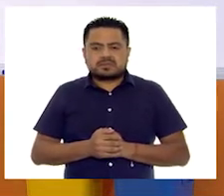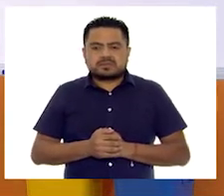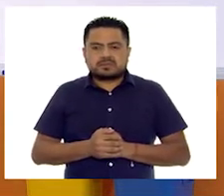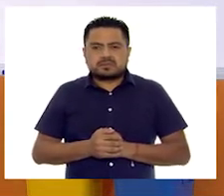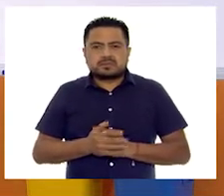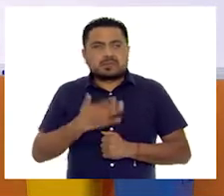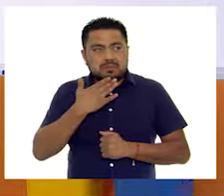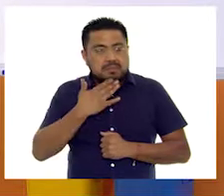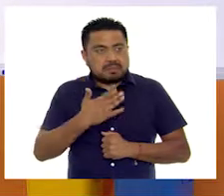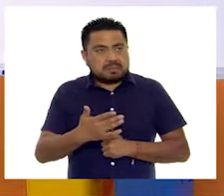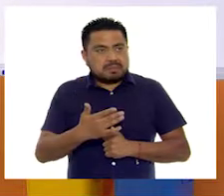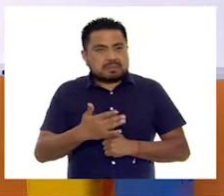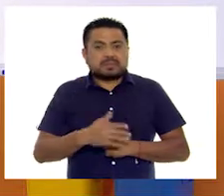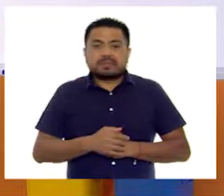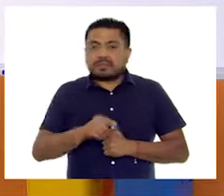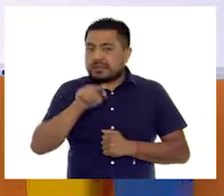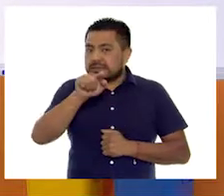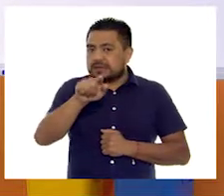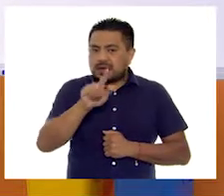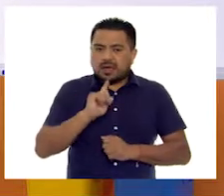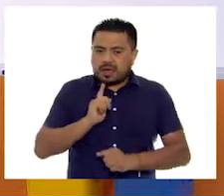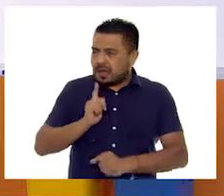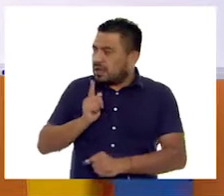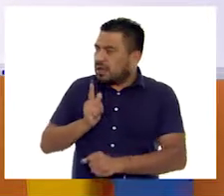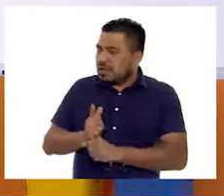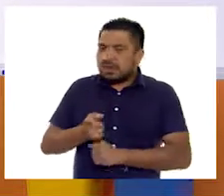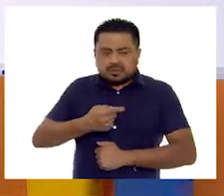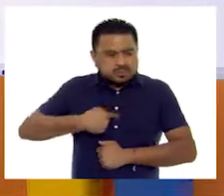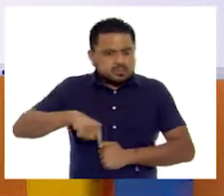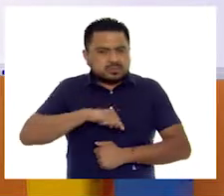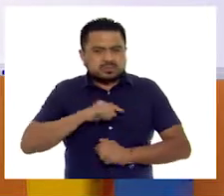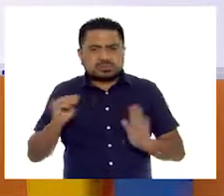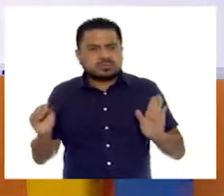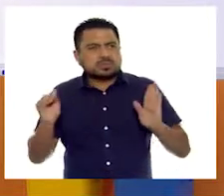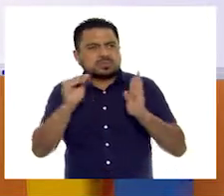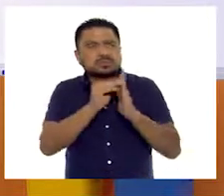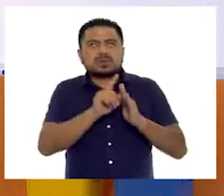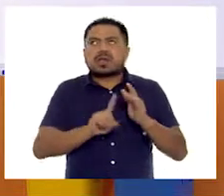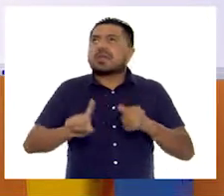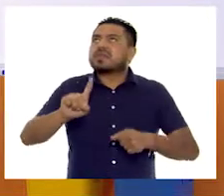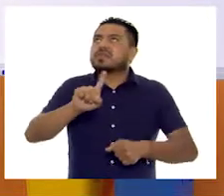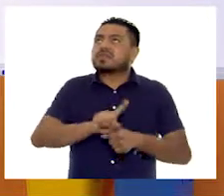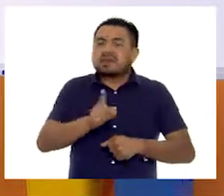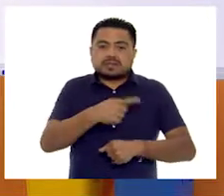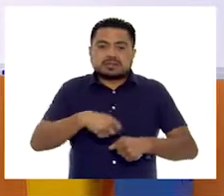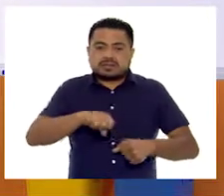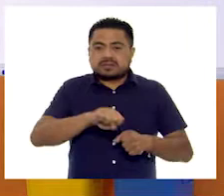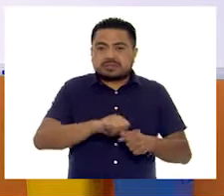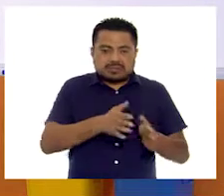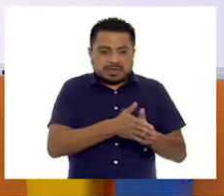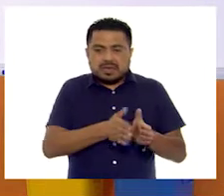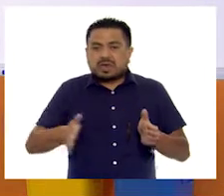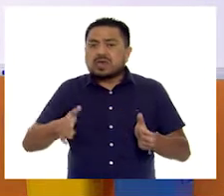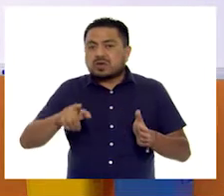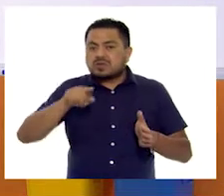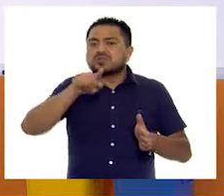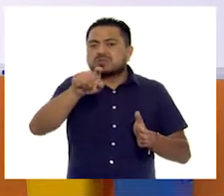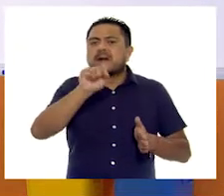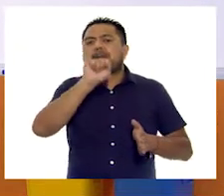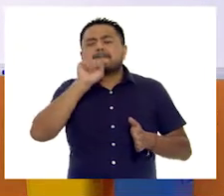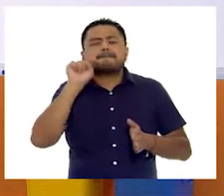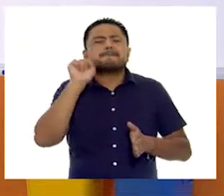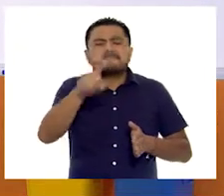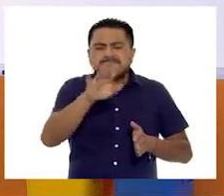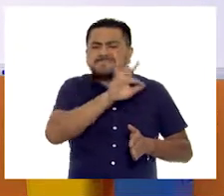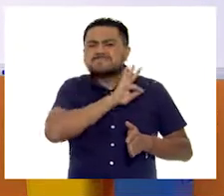Muy bien. Si ustedes se dieron cuenta, nosotros fuimos llenando por día de la semana. Así que ustedes también